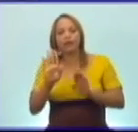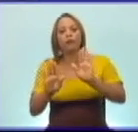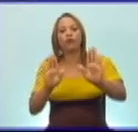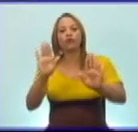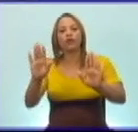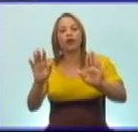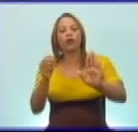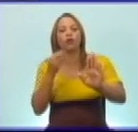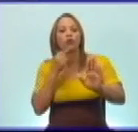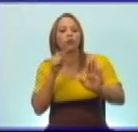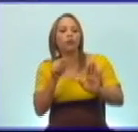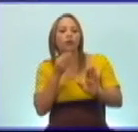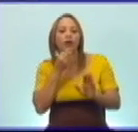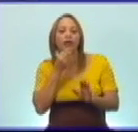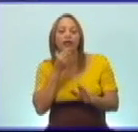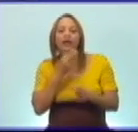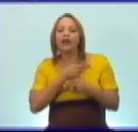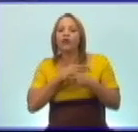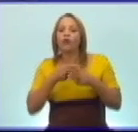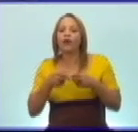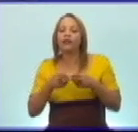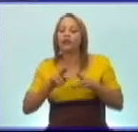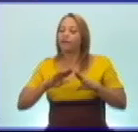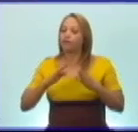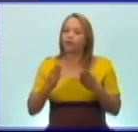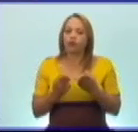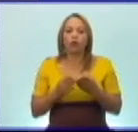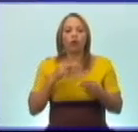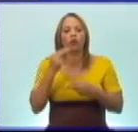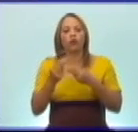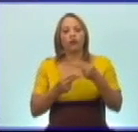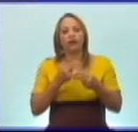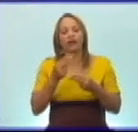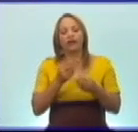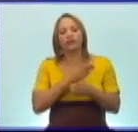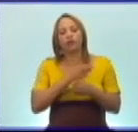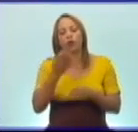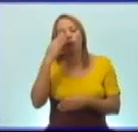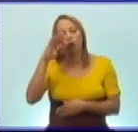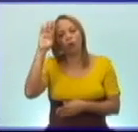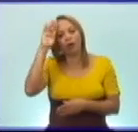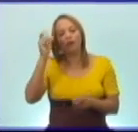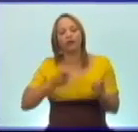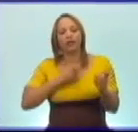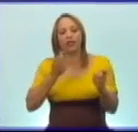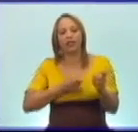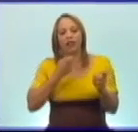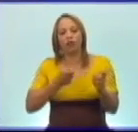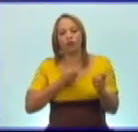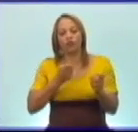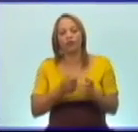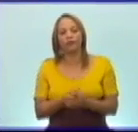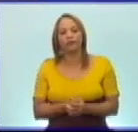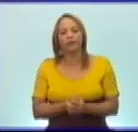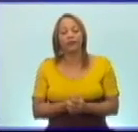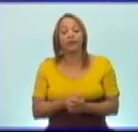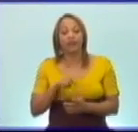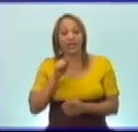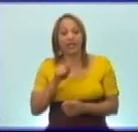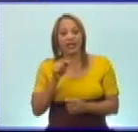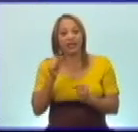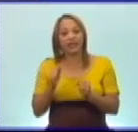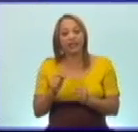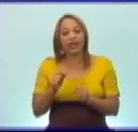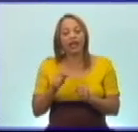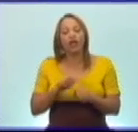cuenta toda la tragedia vivida por los cubanos en esa invasión mercenaria. Y ahí están los